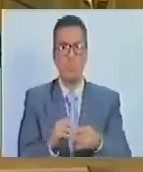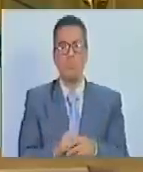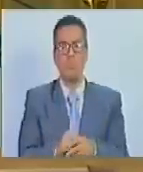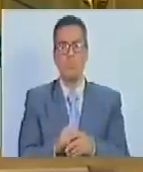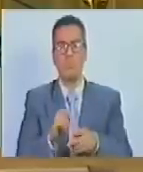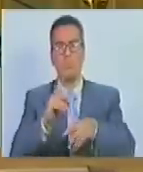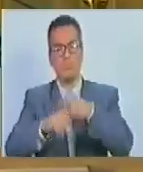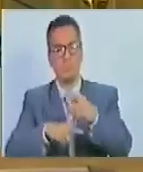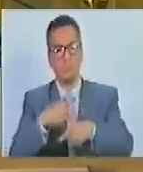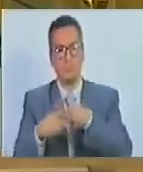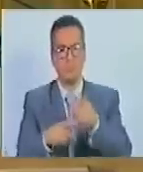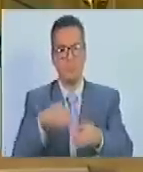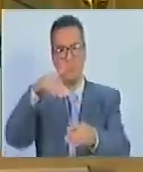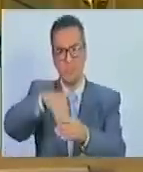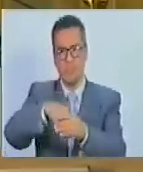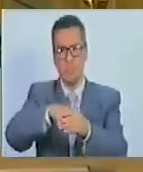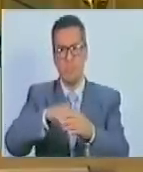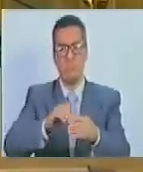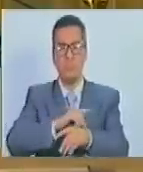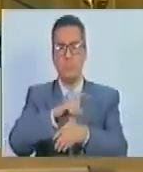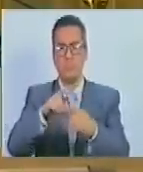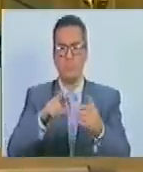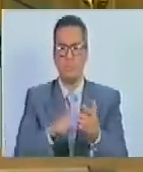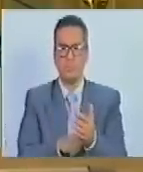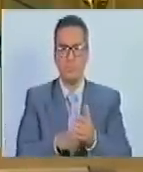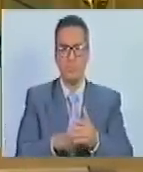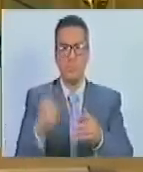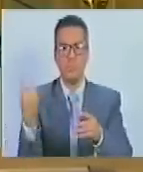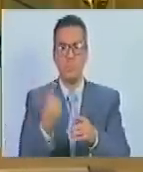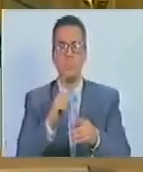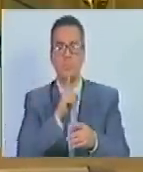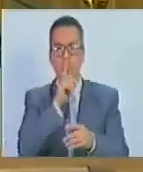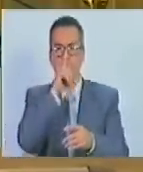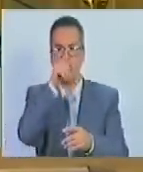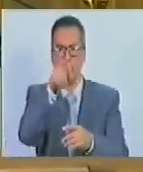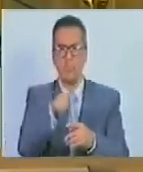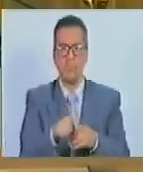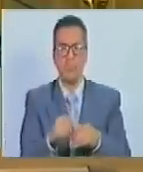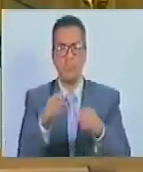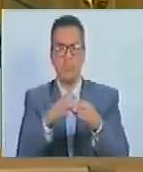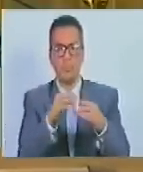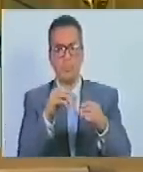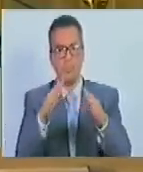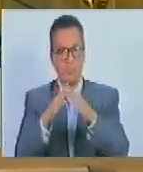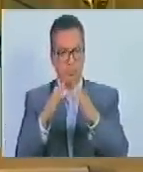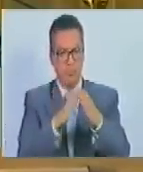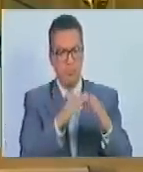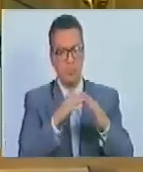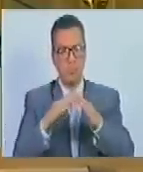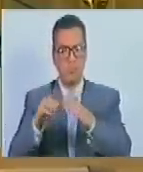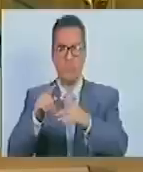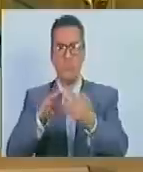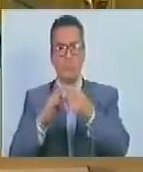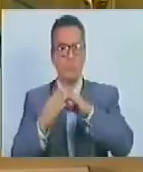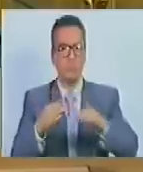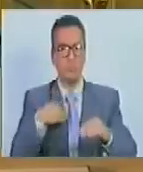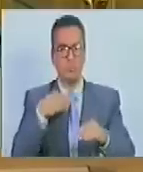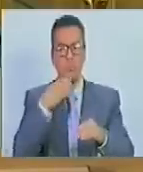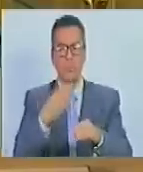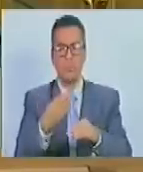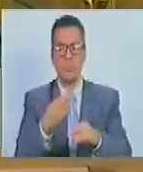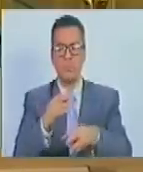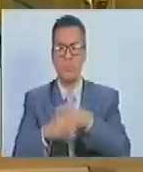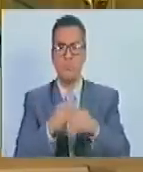de un proceso de elección universal, directa y secreta, por los habitantes de la comunidad que manifiesten ante la unidad